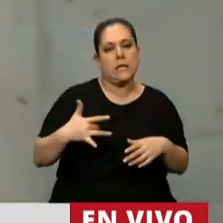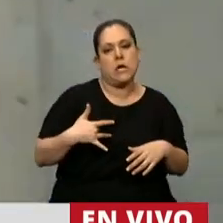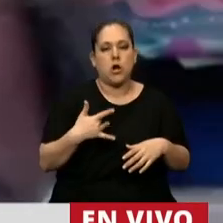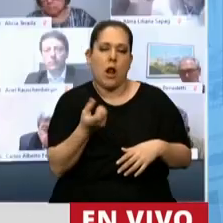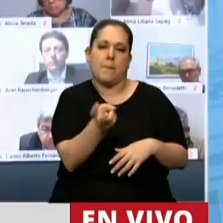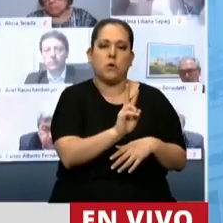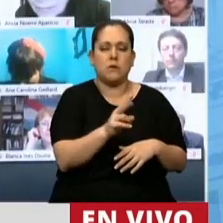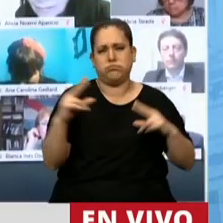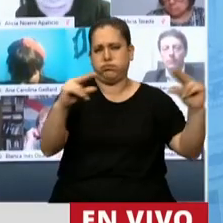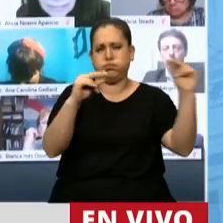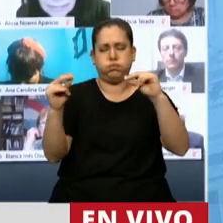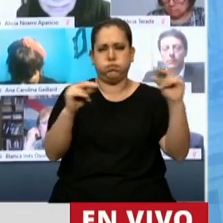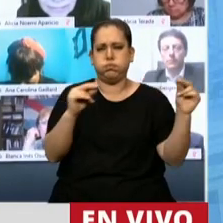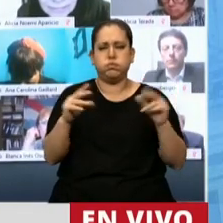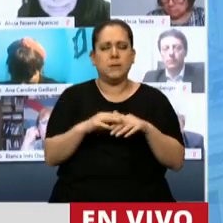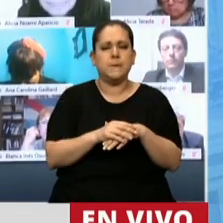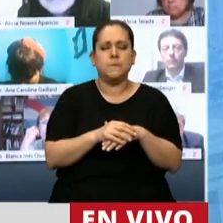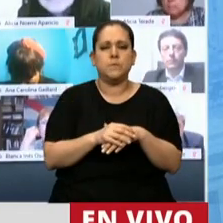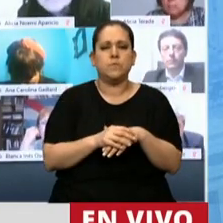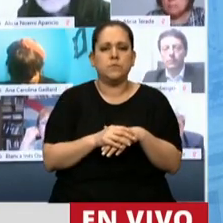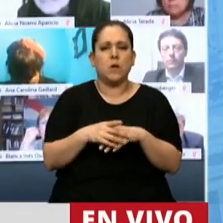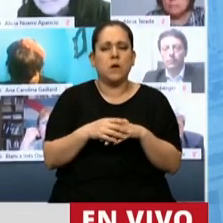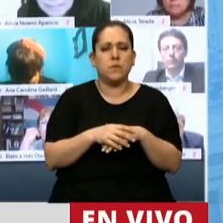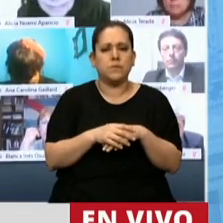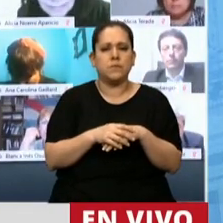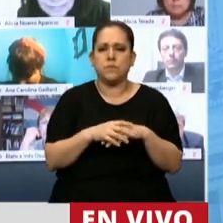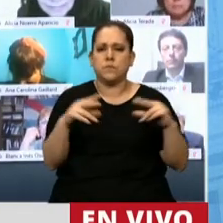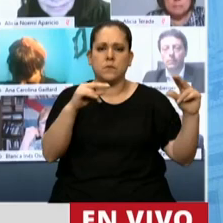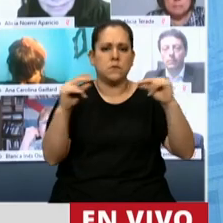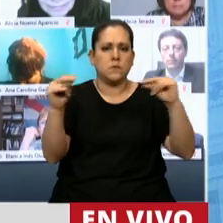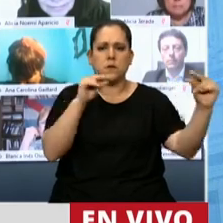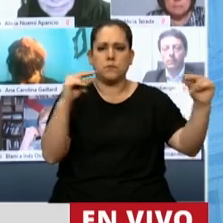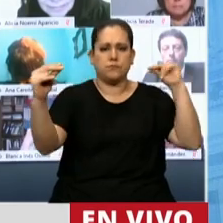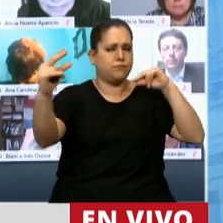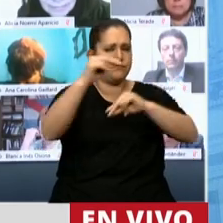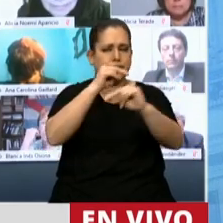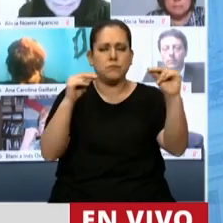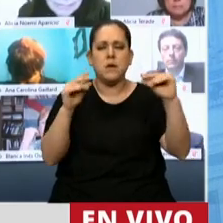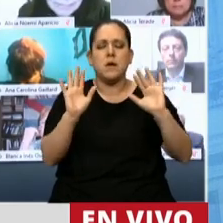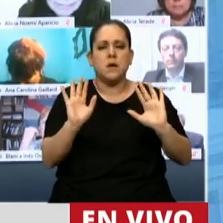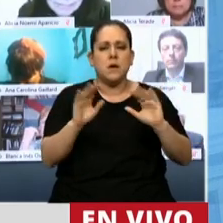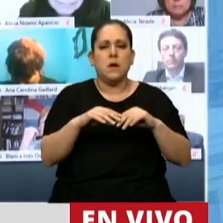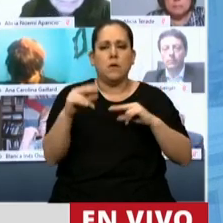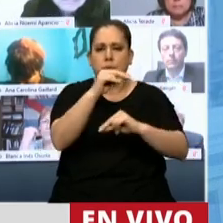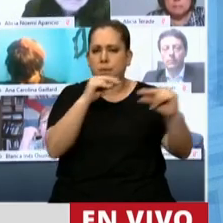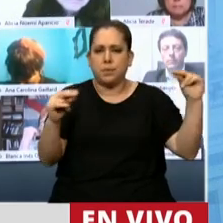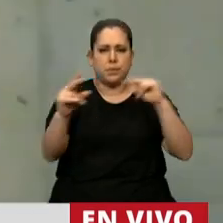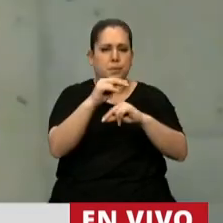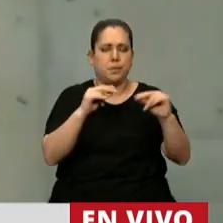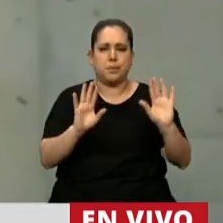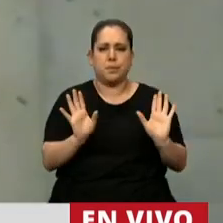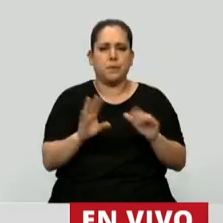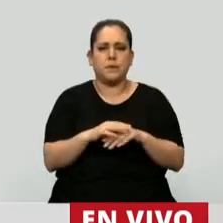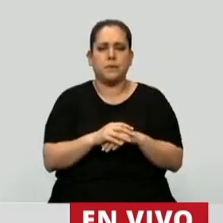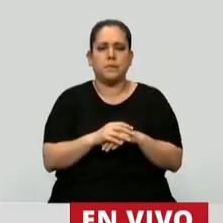Están destruyendo lo poco que queda de su propio gobierno. Está erosionando la sensación. Y